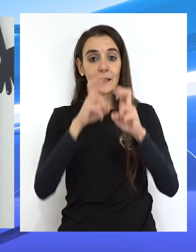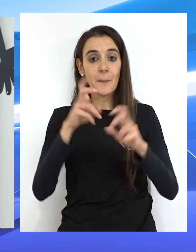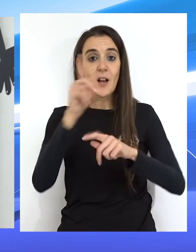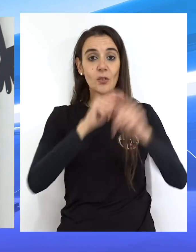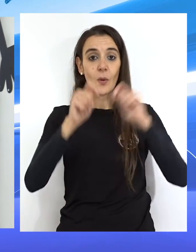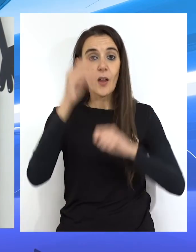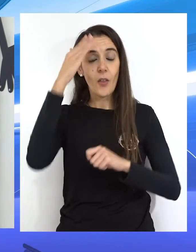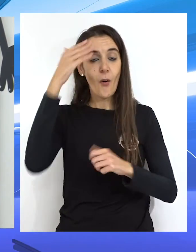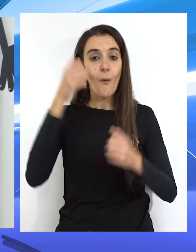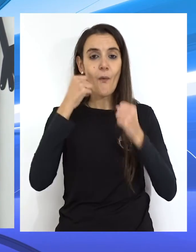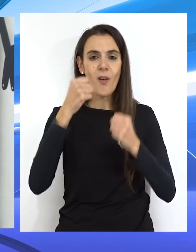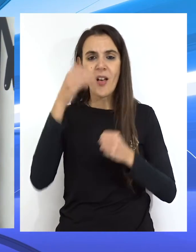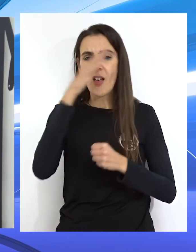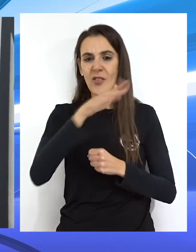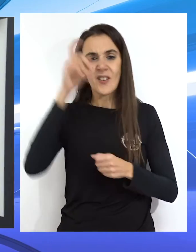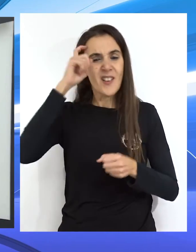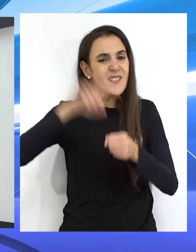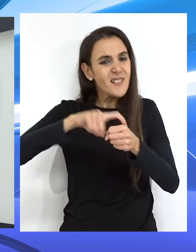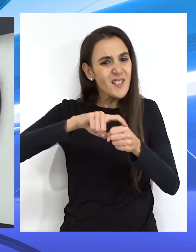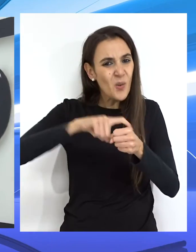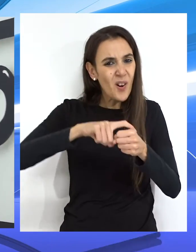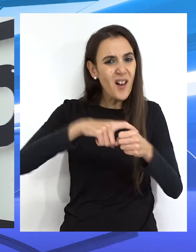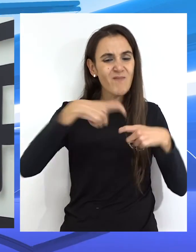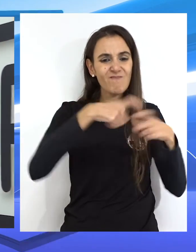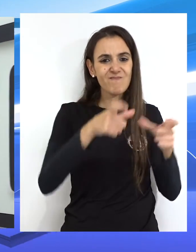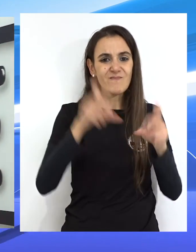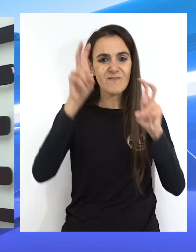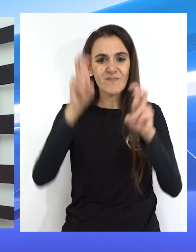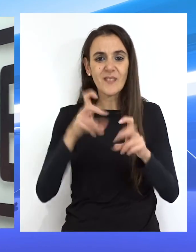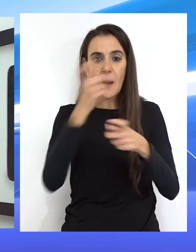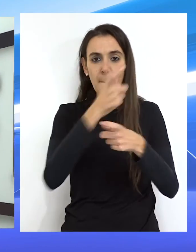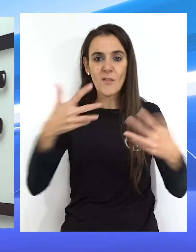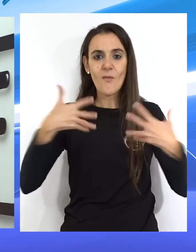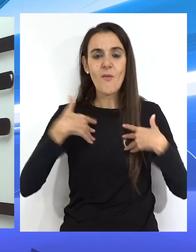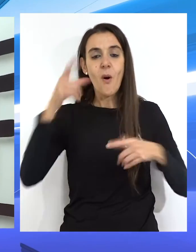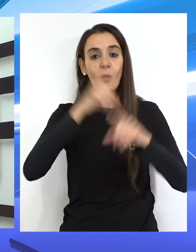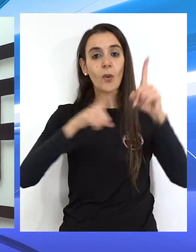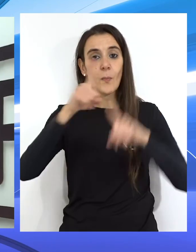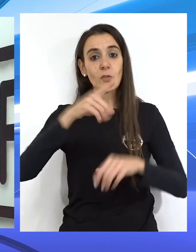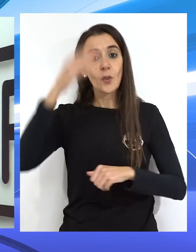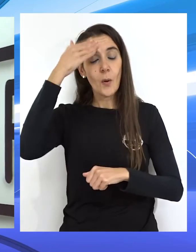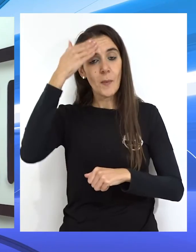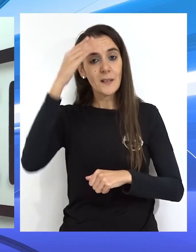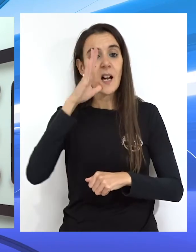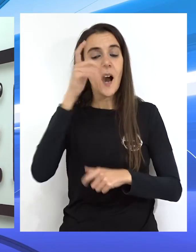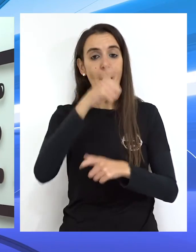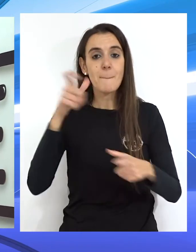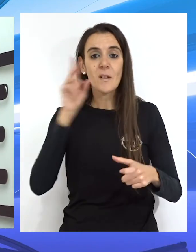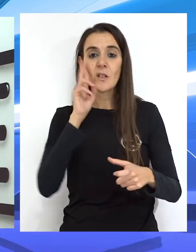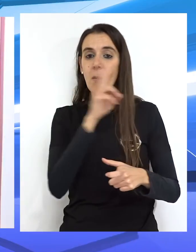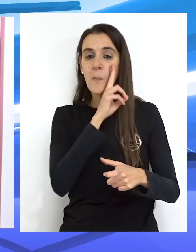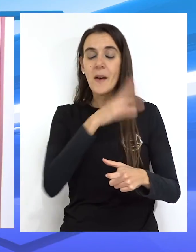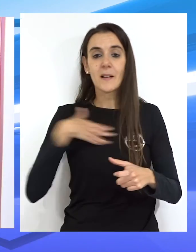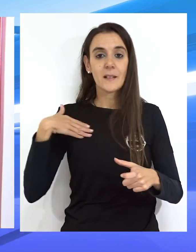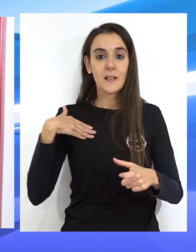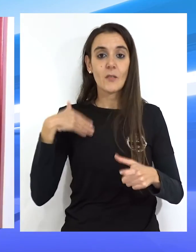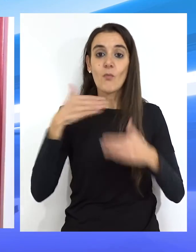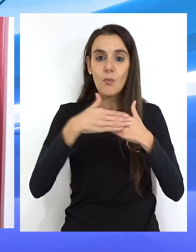Acefeb, ha denunciado la violencia psicológica e institucional hacia las mujeres con trastorno mental que deciden ser madres.